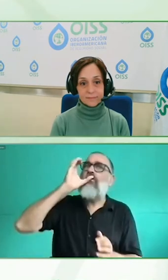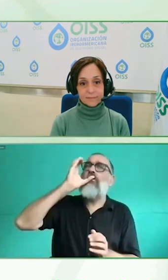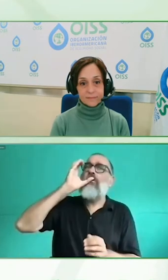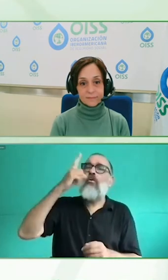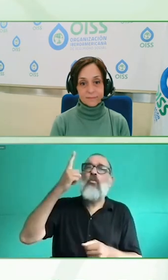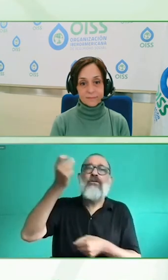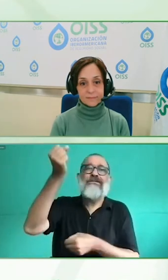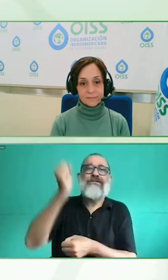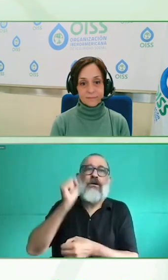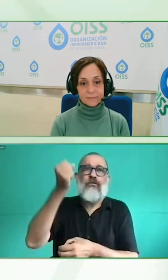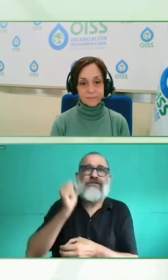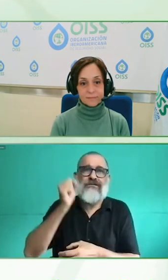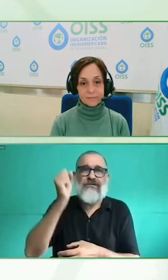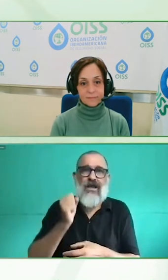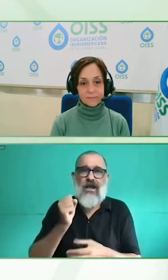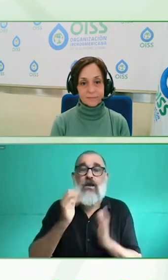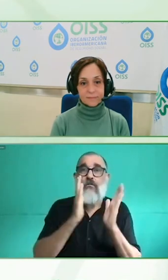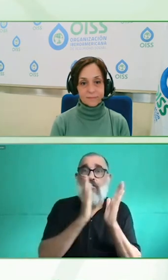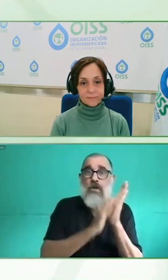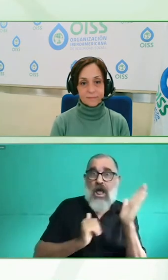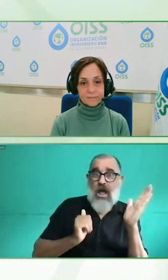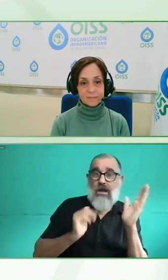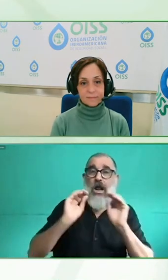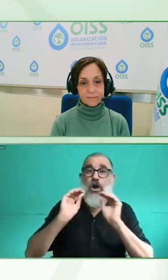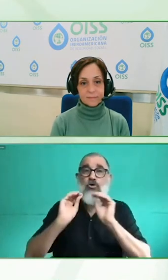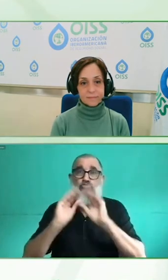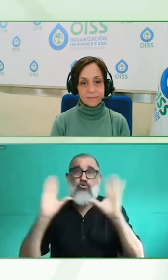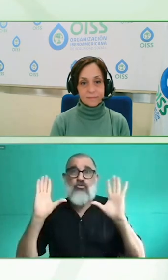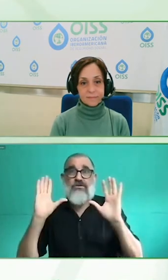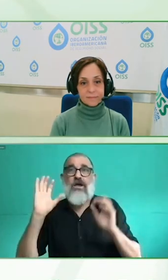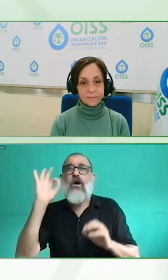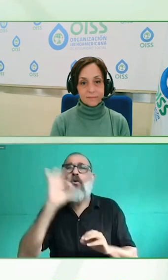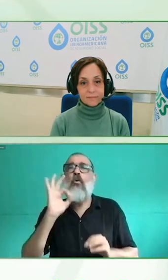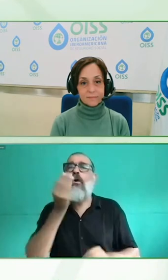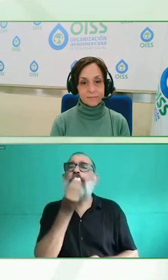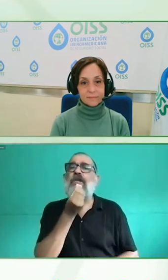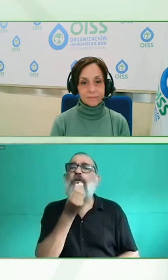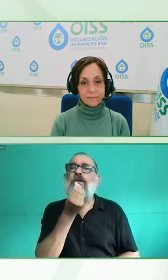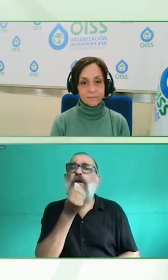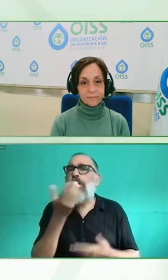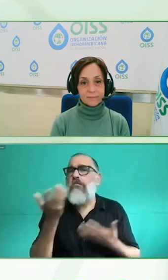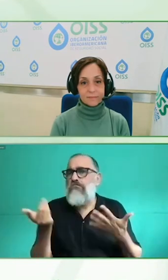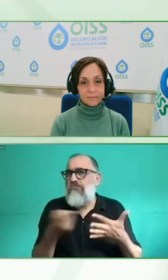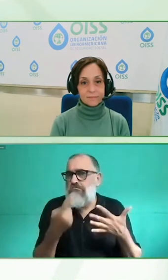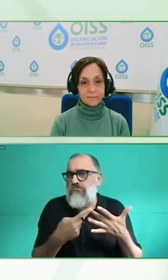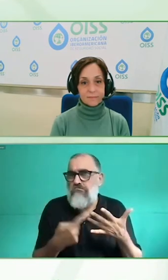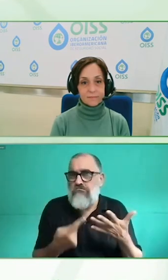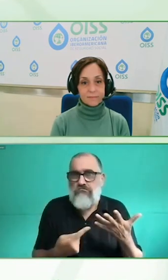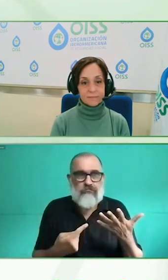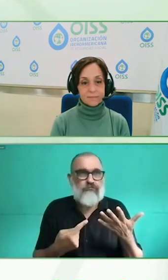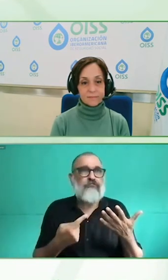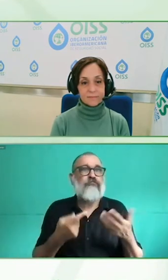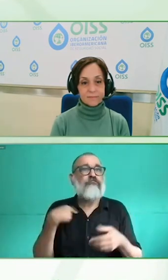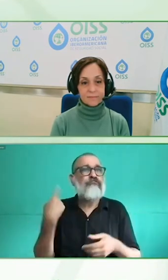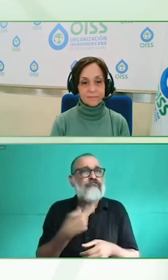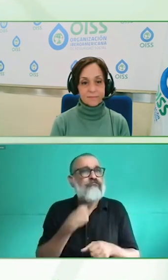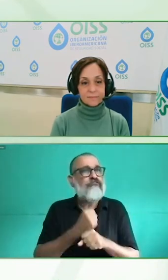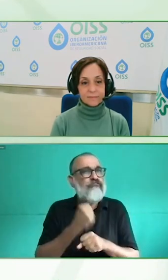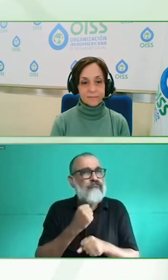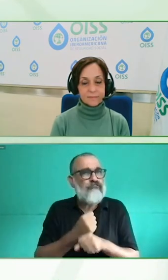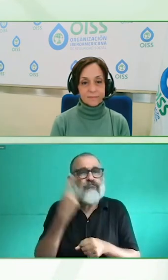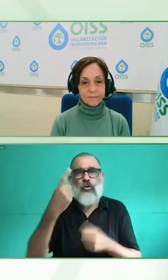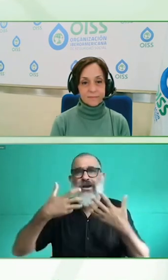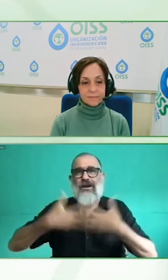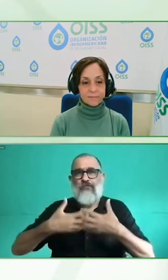discapacidades? Y una de las tesis ahí del equipo de marketing era, bueno, típicamente las personas con discapacidad no estaban viajando